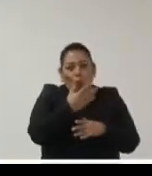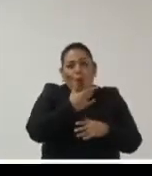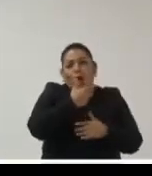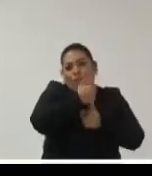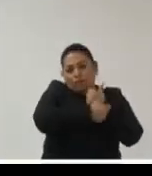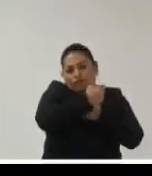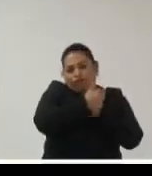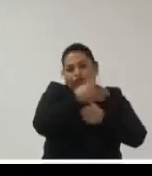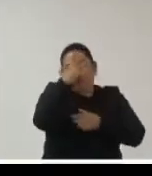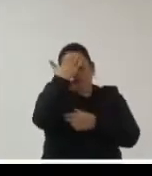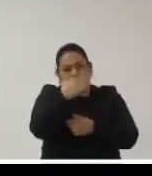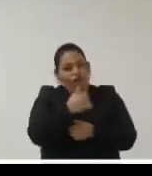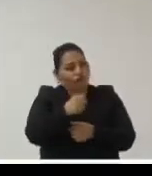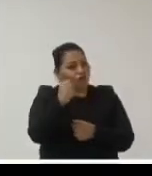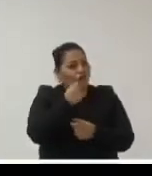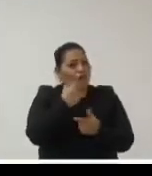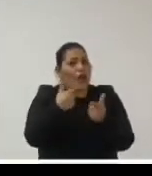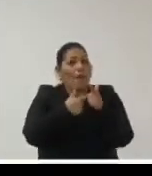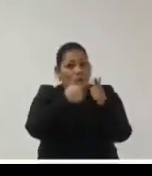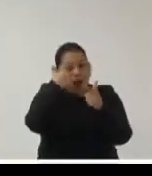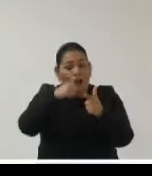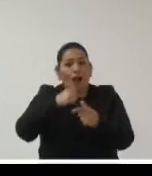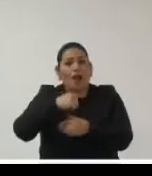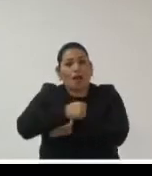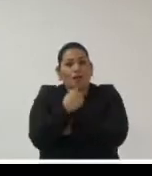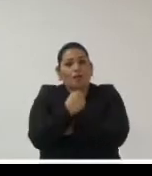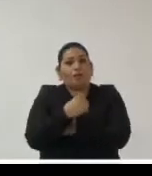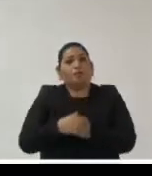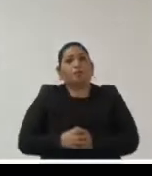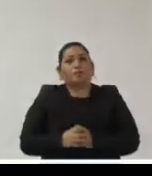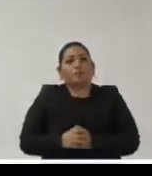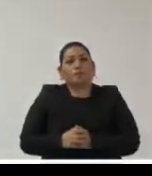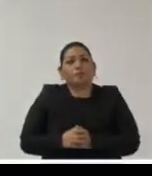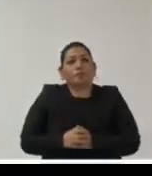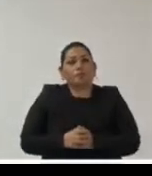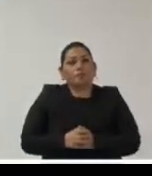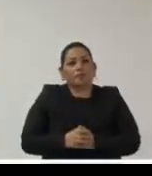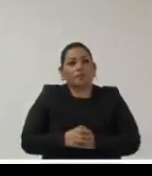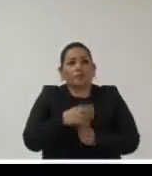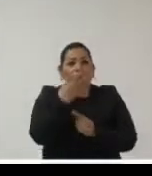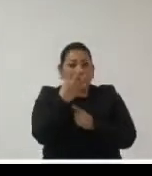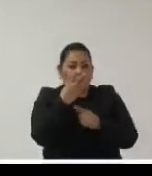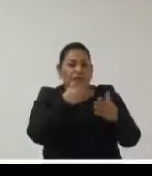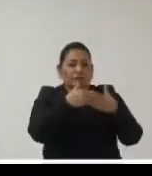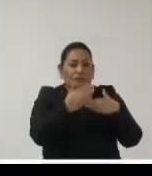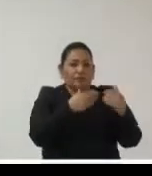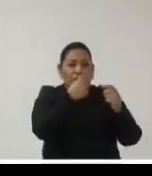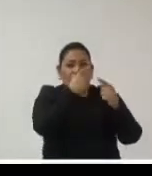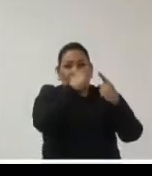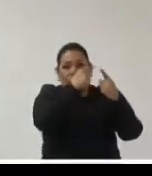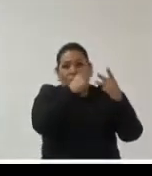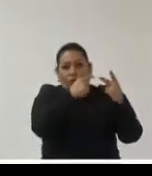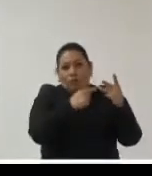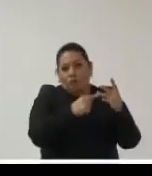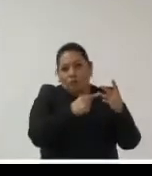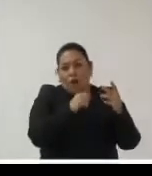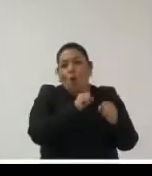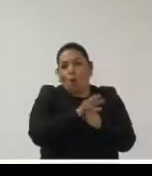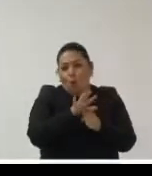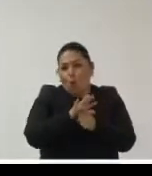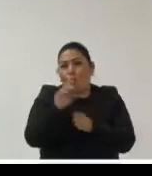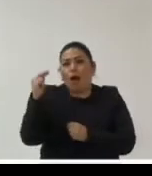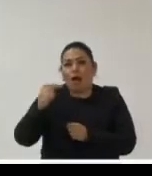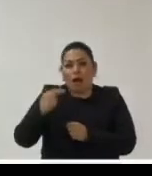referiré en la siguiente diapositiva hay tres aspectos en ese modelo archivístico que yo quiero llamar la atención y sobre los cuales